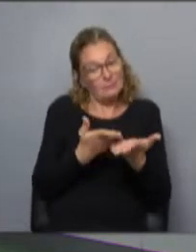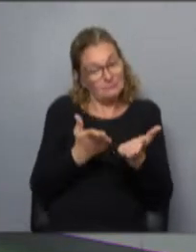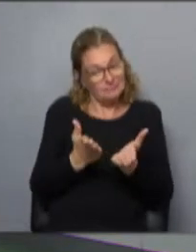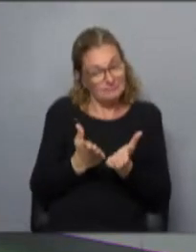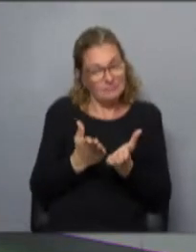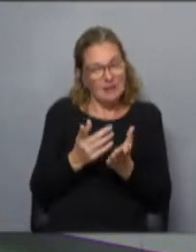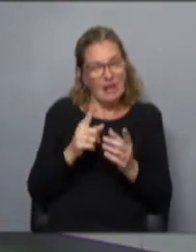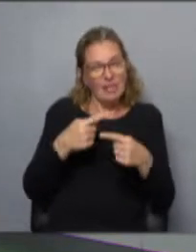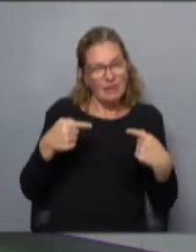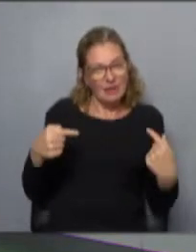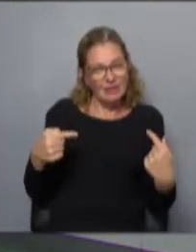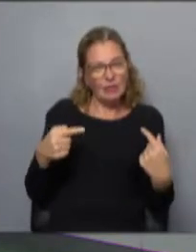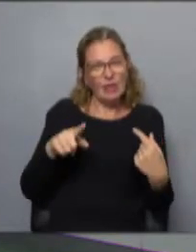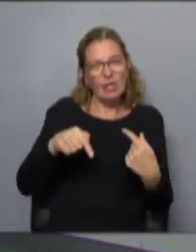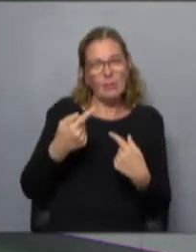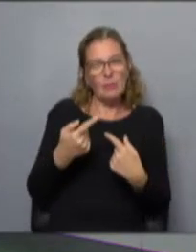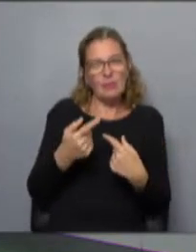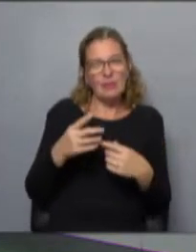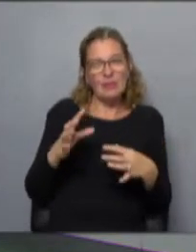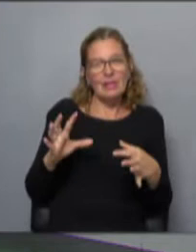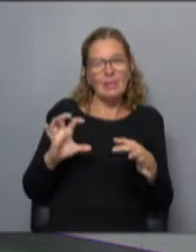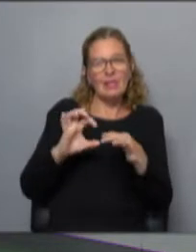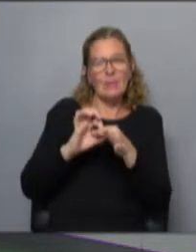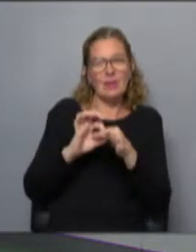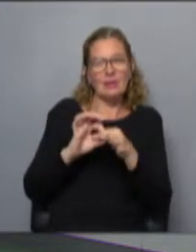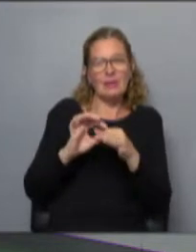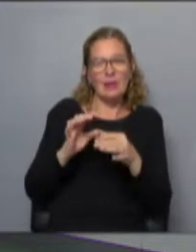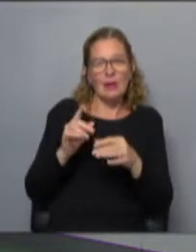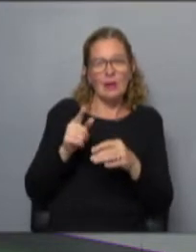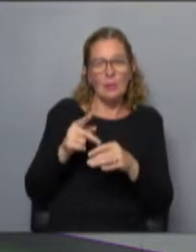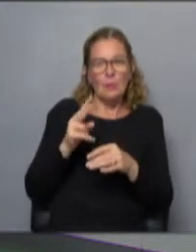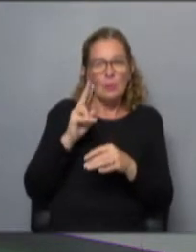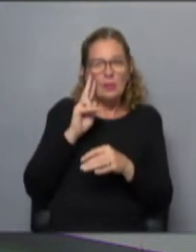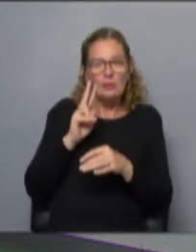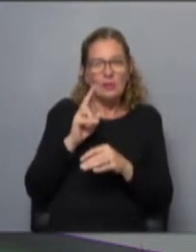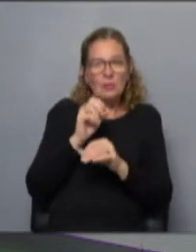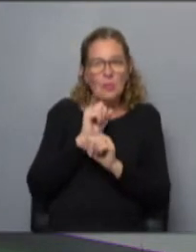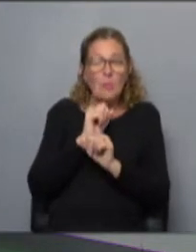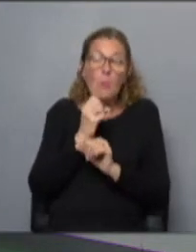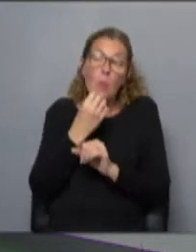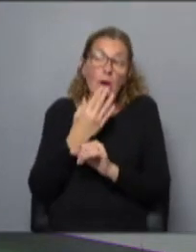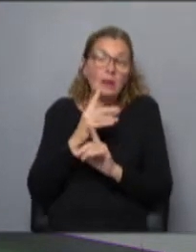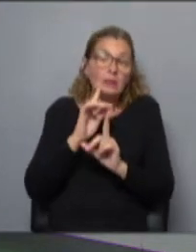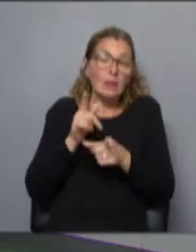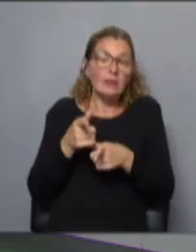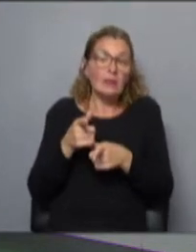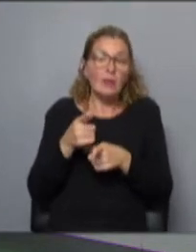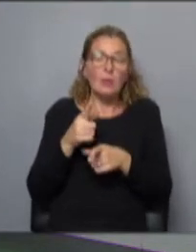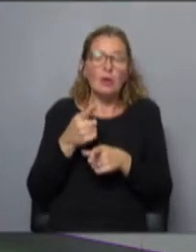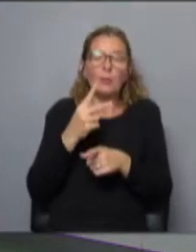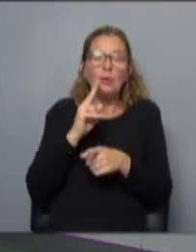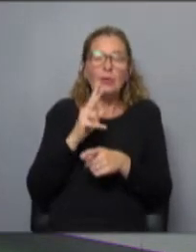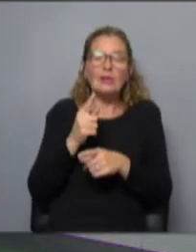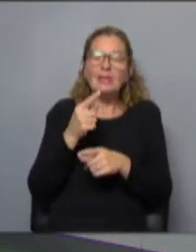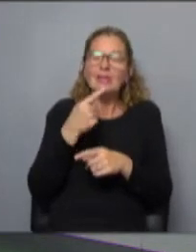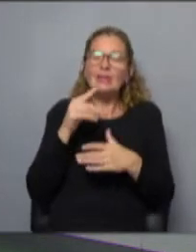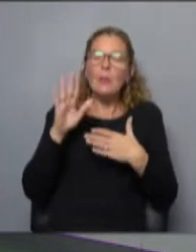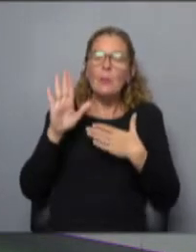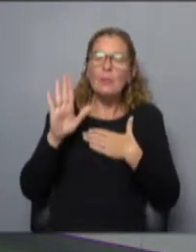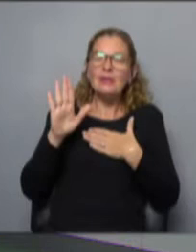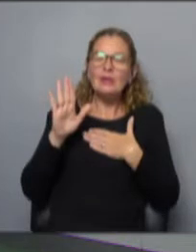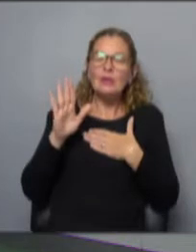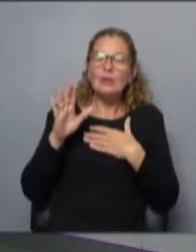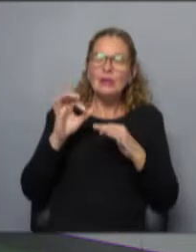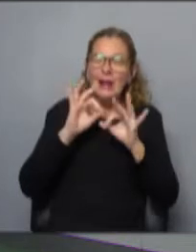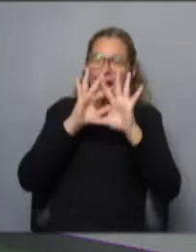otras cosas que hasta, depende de cómo se encarguen, podrían ser vistas como positivas, tal vez, tienen que ver con que él ha prometido que quiere hacer